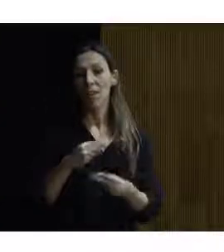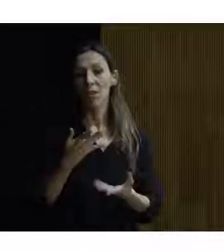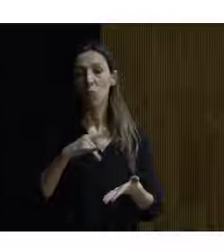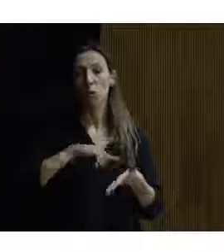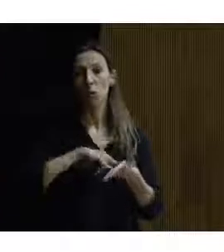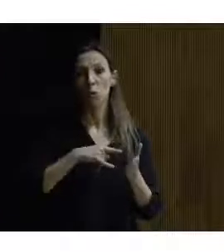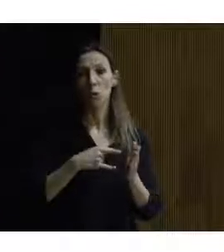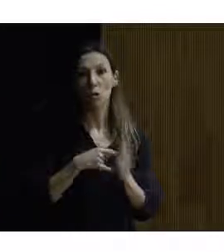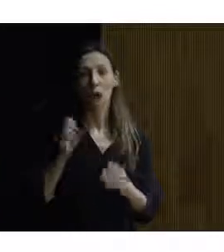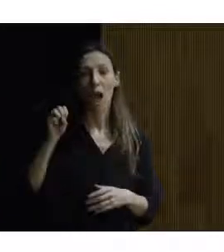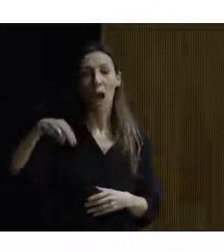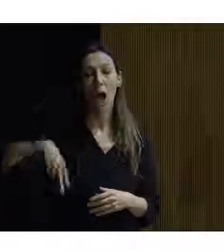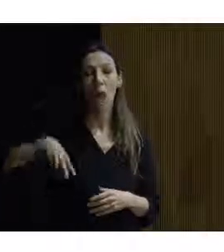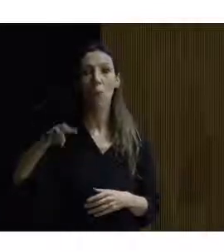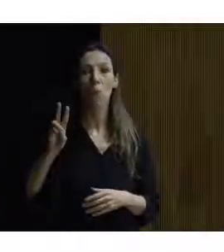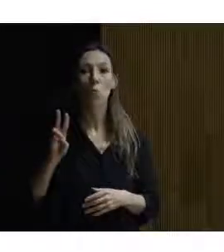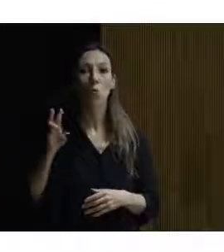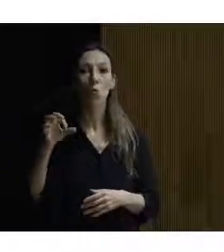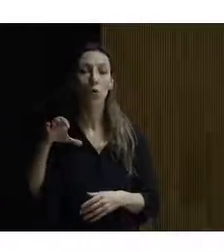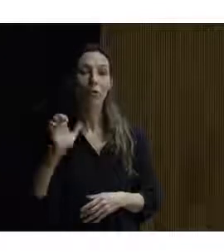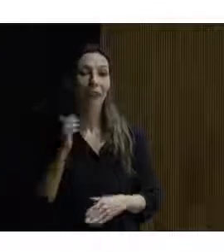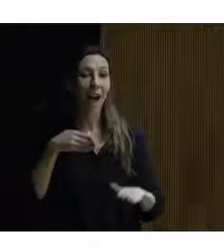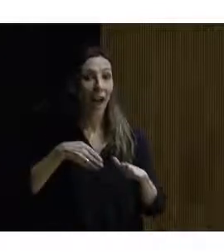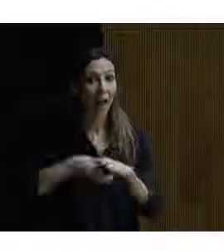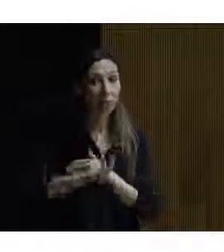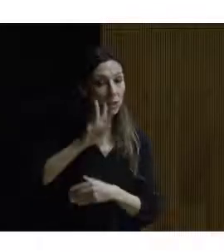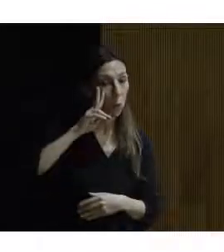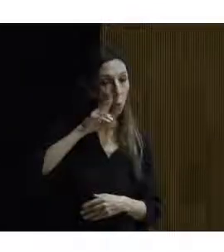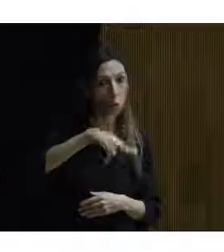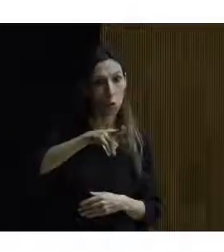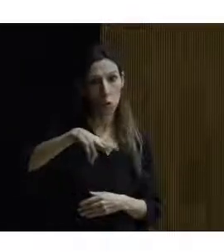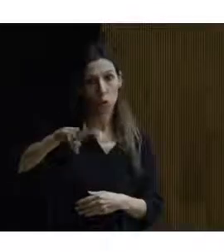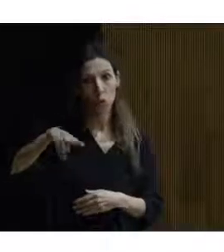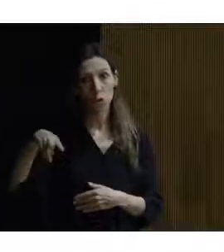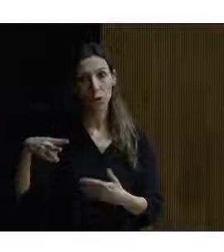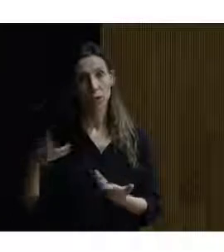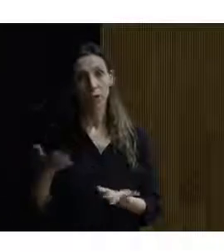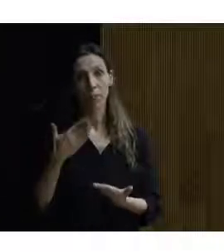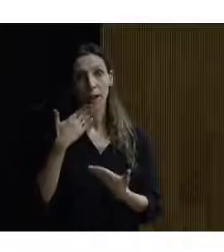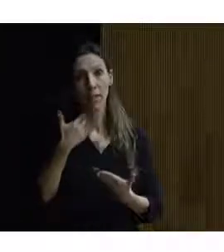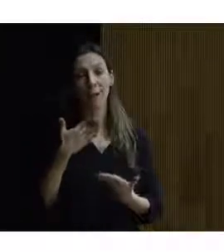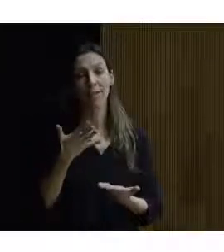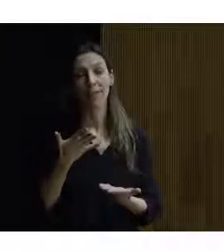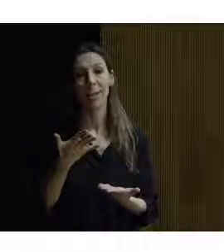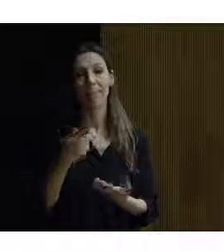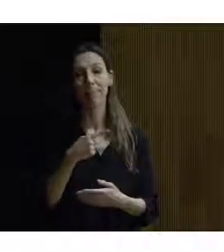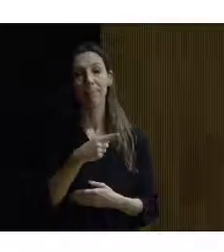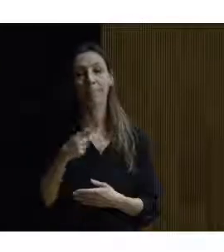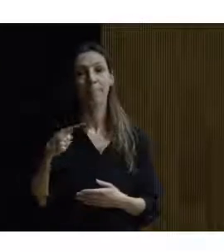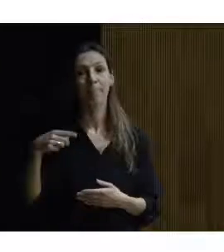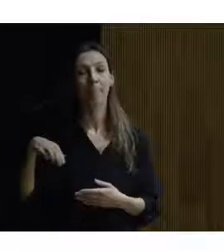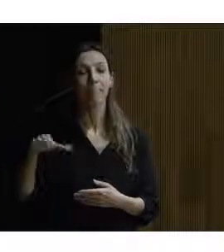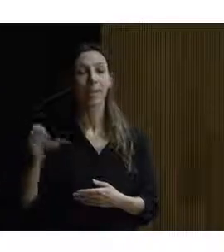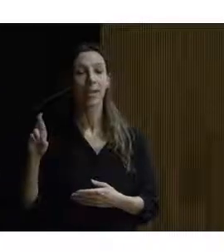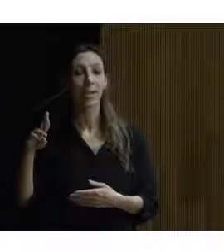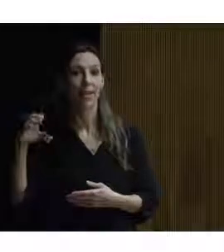proyecto AMUSE de la accesibilidad a los museos por parte de doña Merceluz Arque gracias